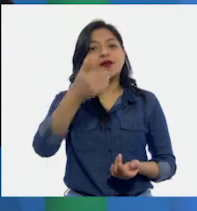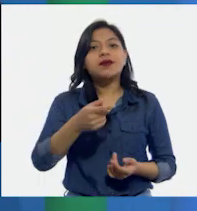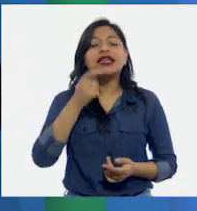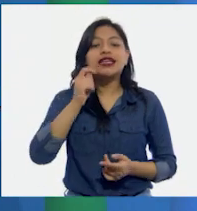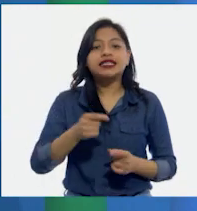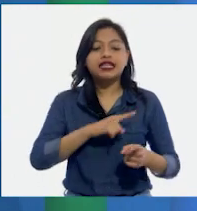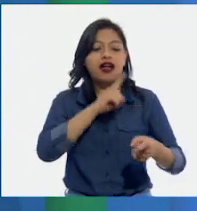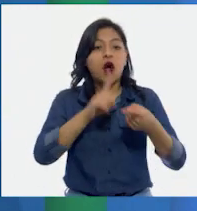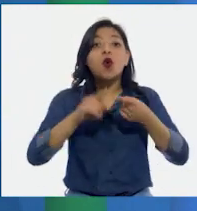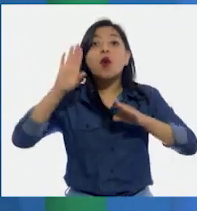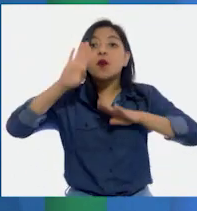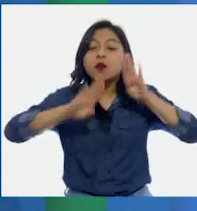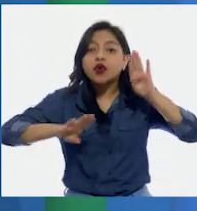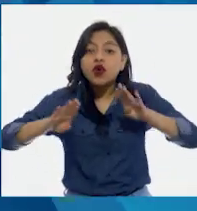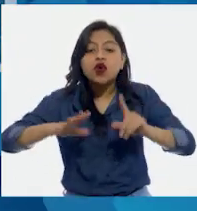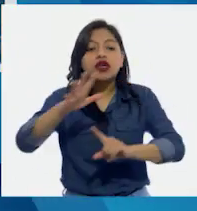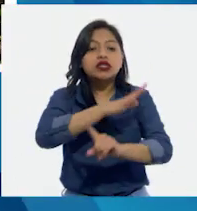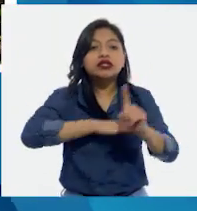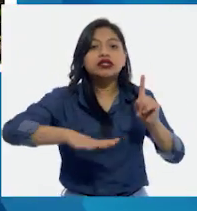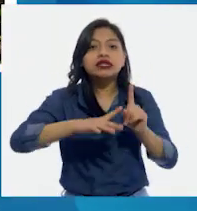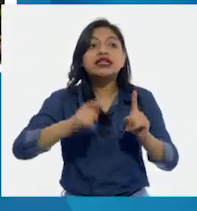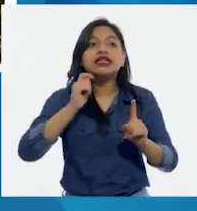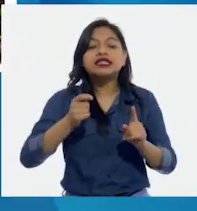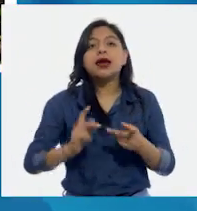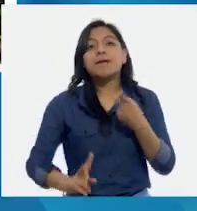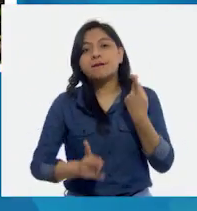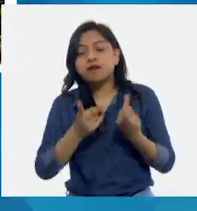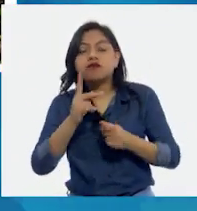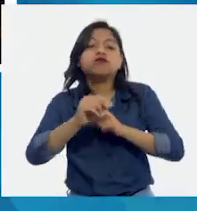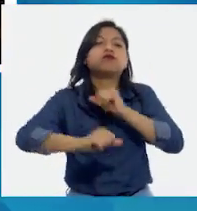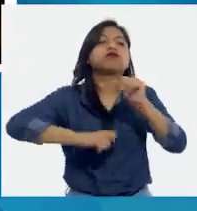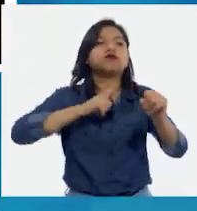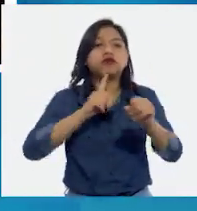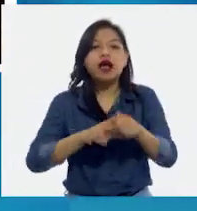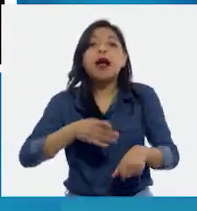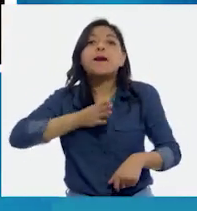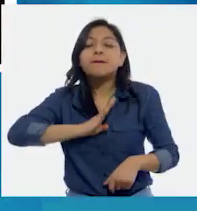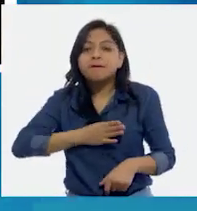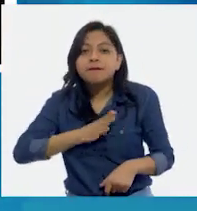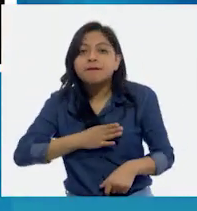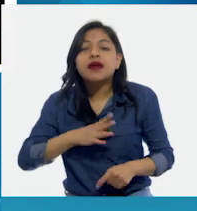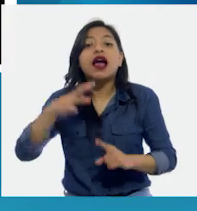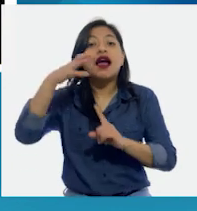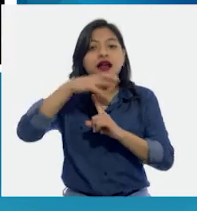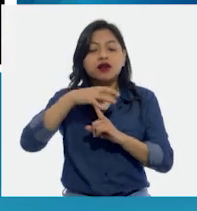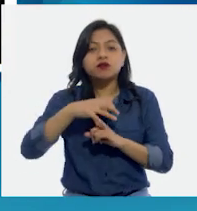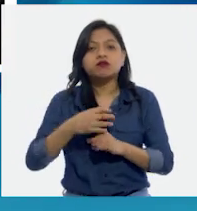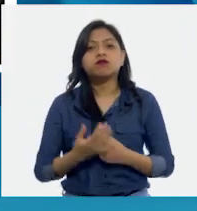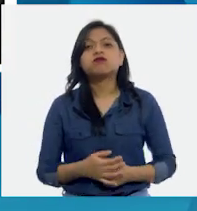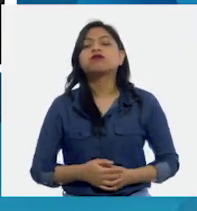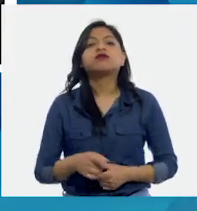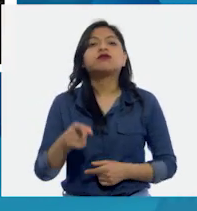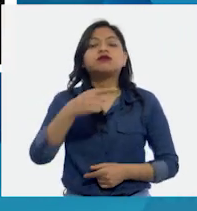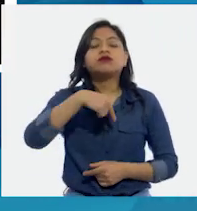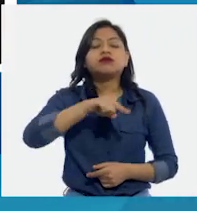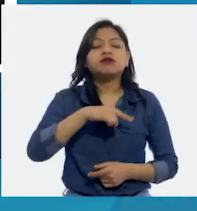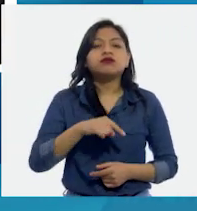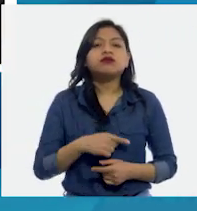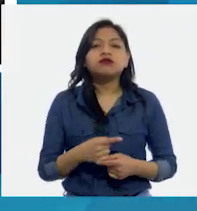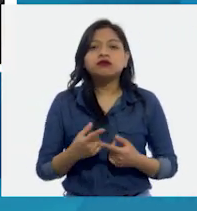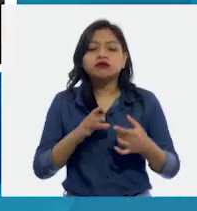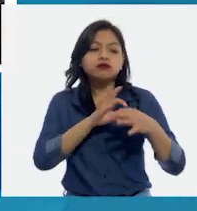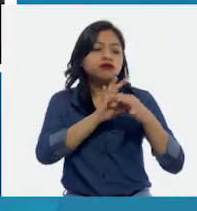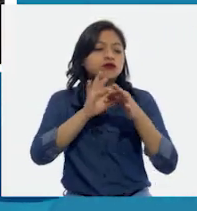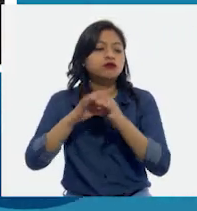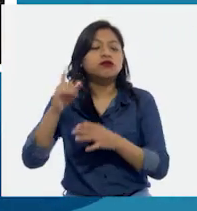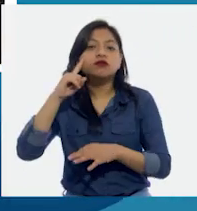biológicos, que son los seres vivos como plantas, animales, bacterias, hongos, interactúan y mantienen el